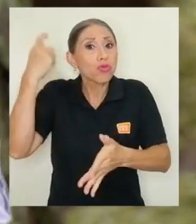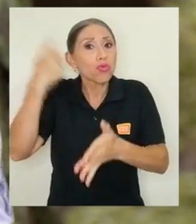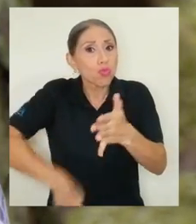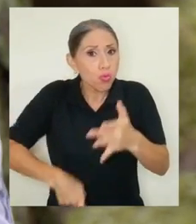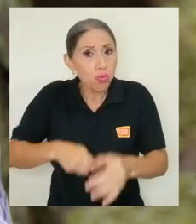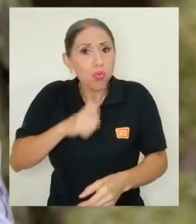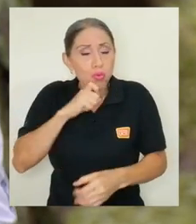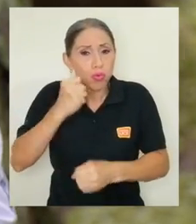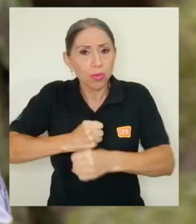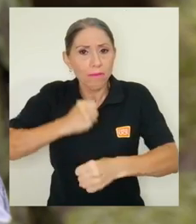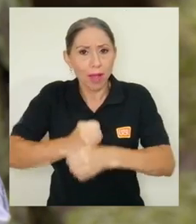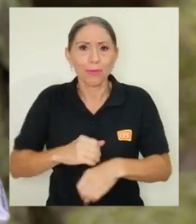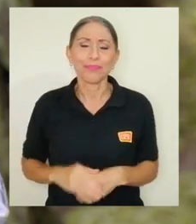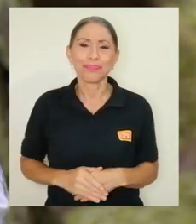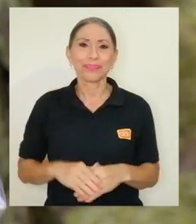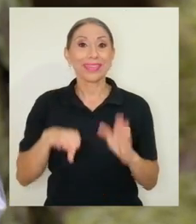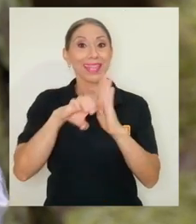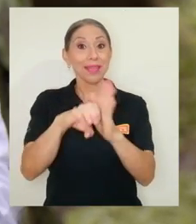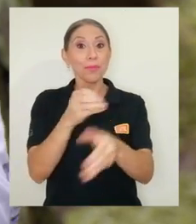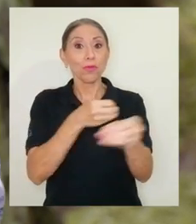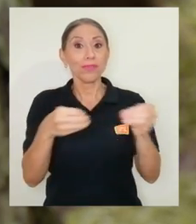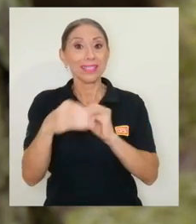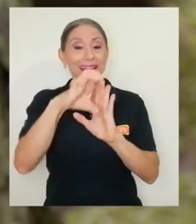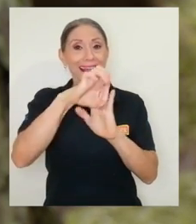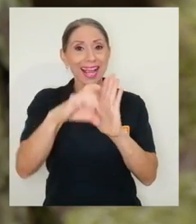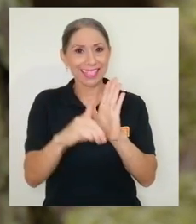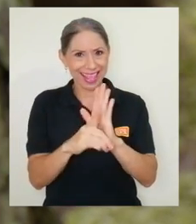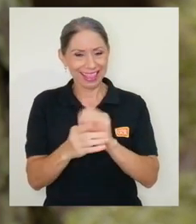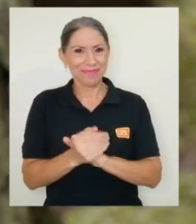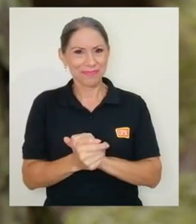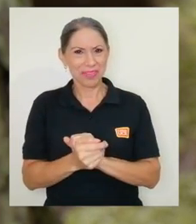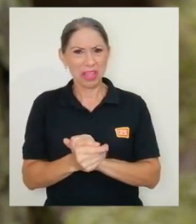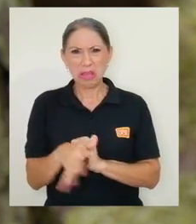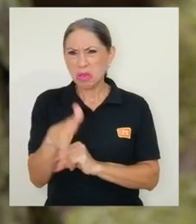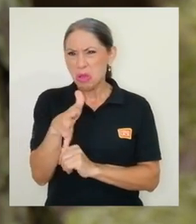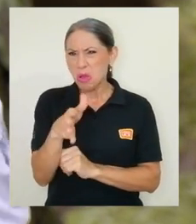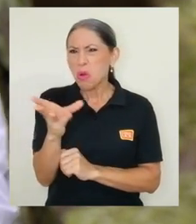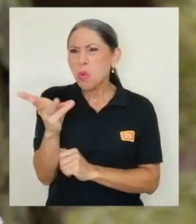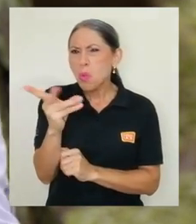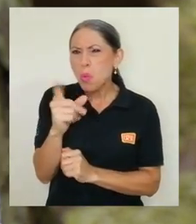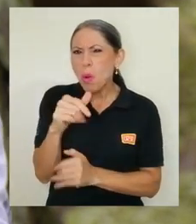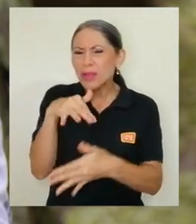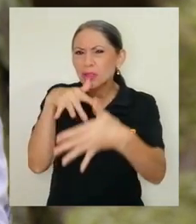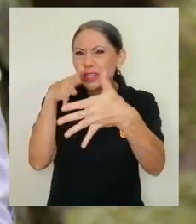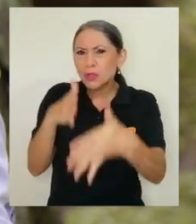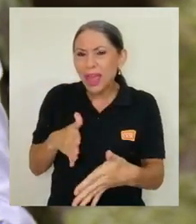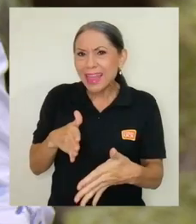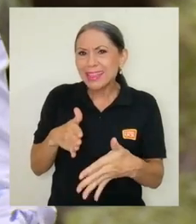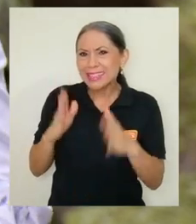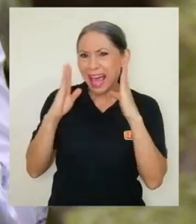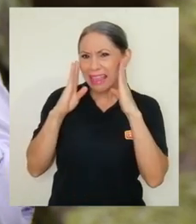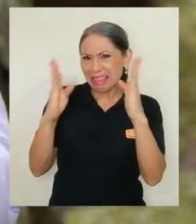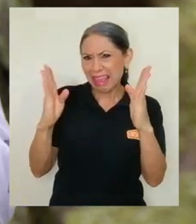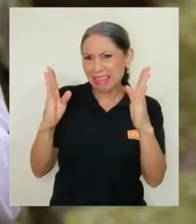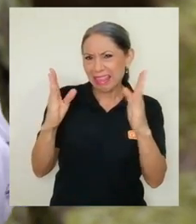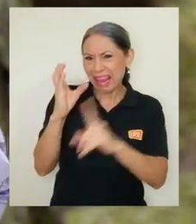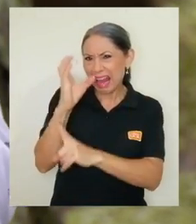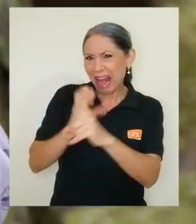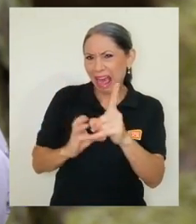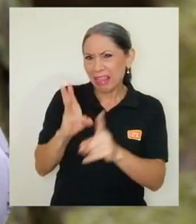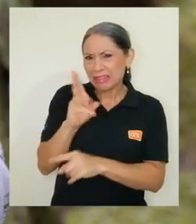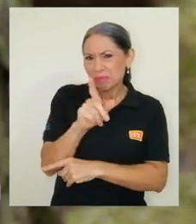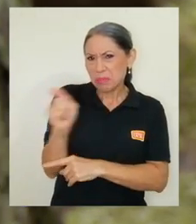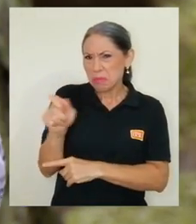duro. En el caso de los CASET, ¿cómo cuántos estudiantes atienden por ciclo? Creo que